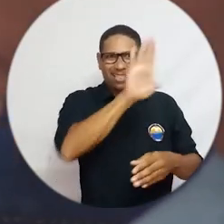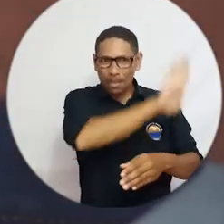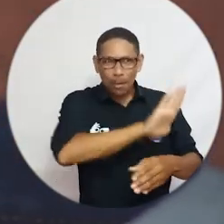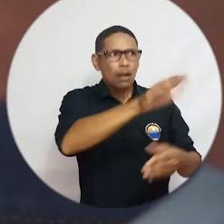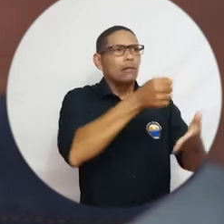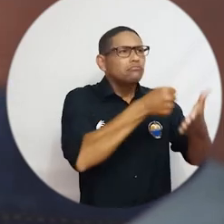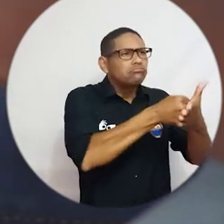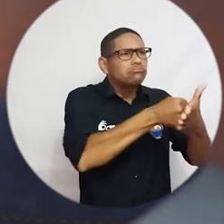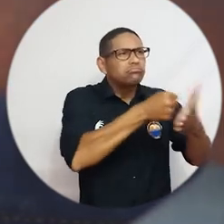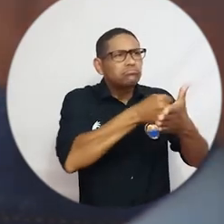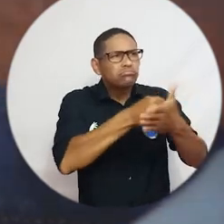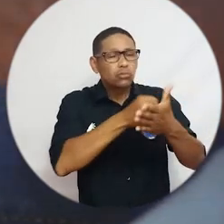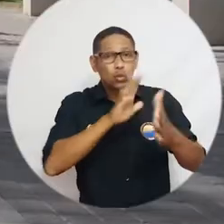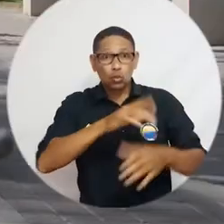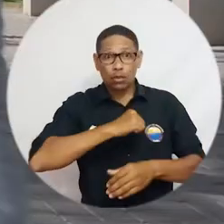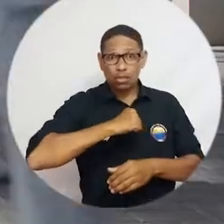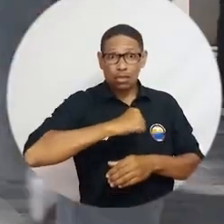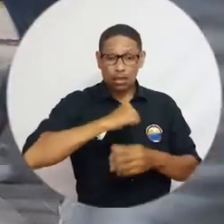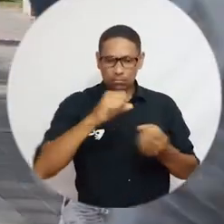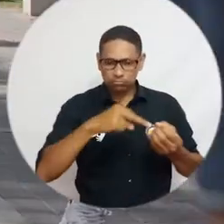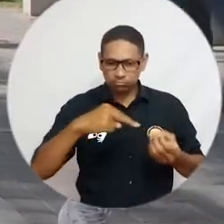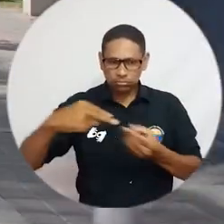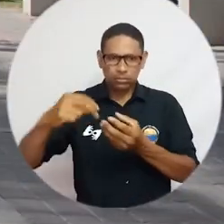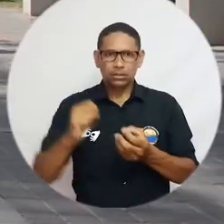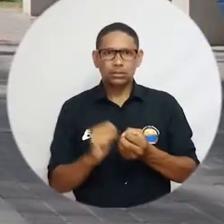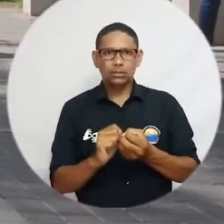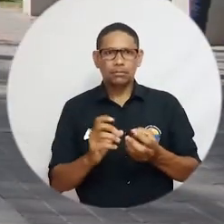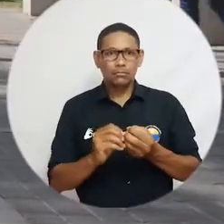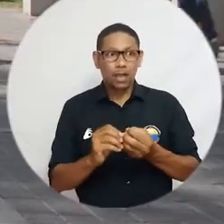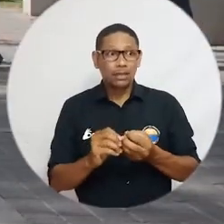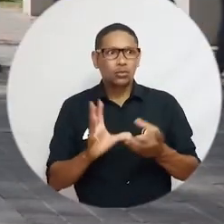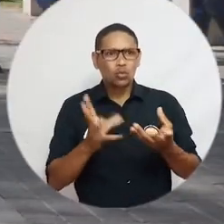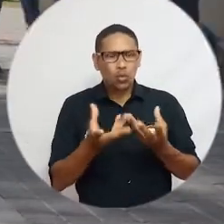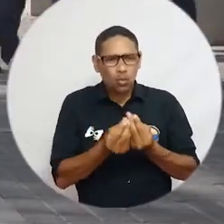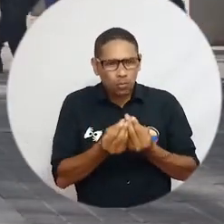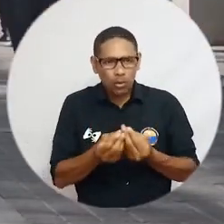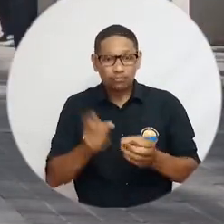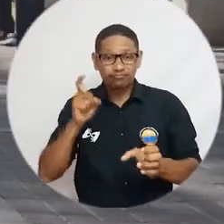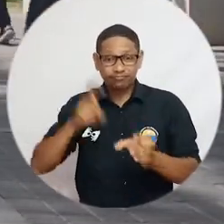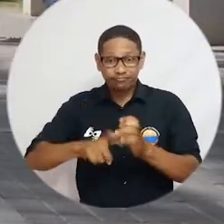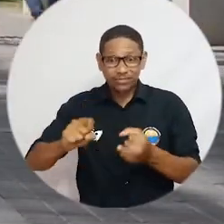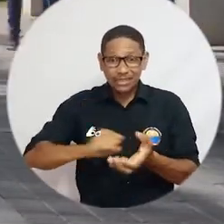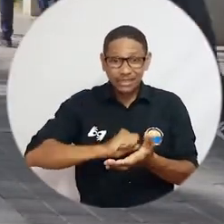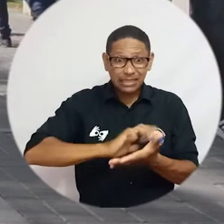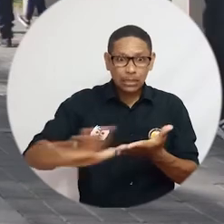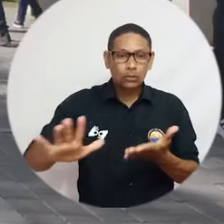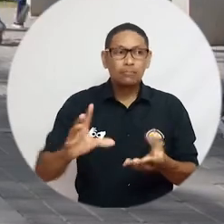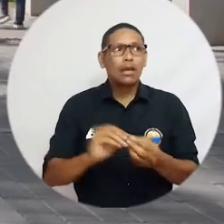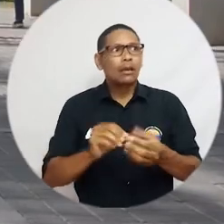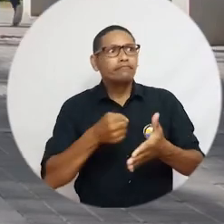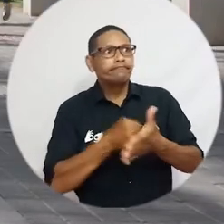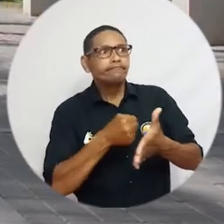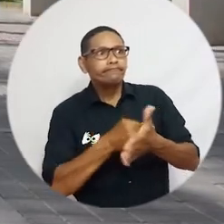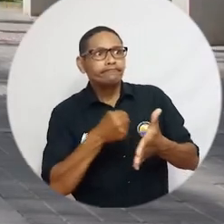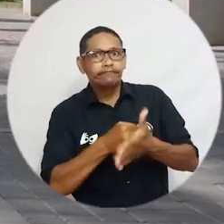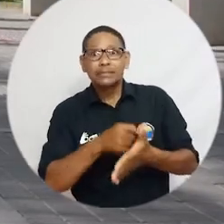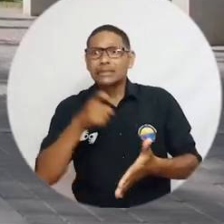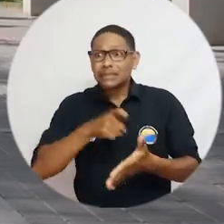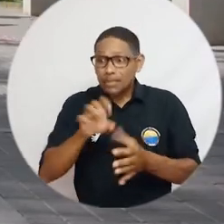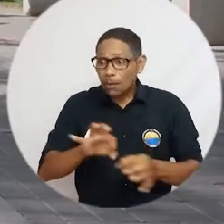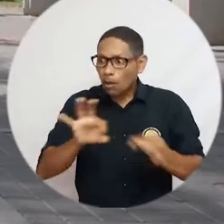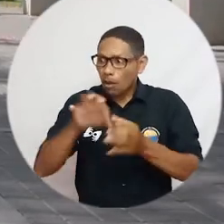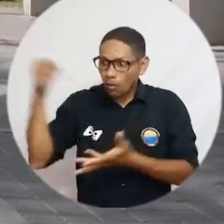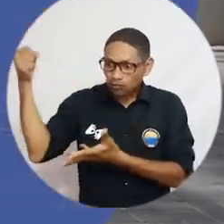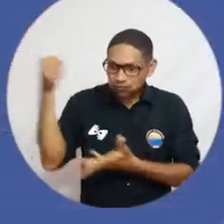para asegurarles el derecho a la educación. Asimismo, delegados del Comité de Matrícula Cero exigieron diligencia en el desembolso de los